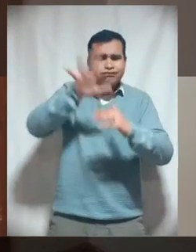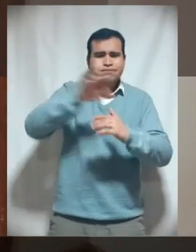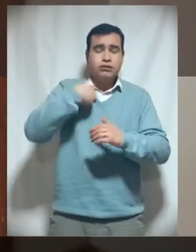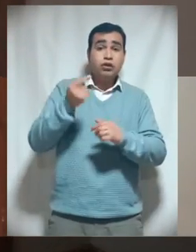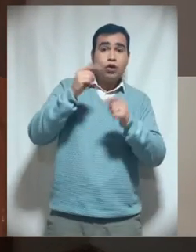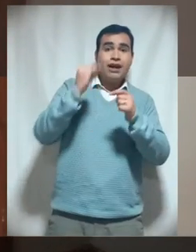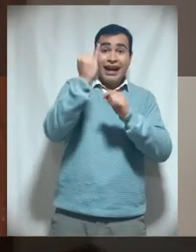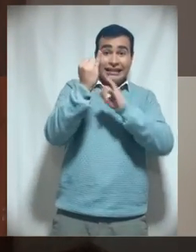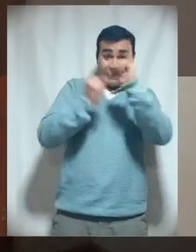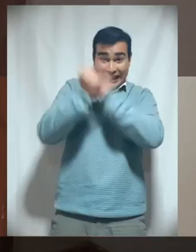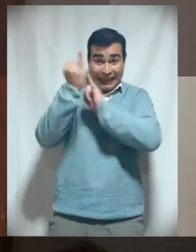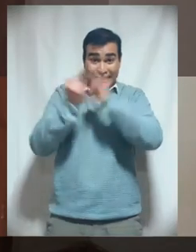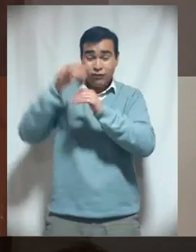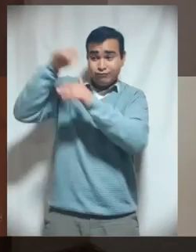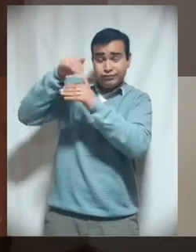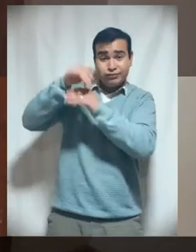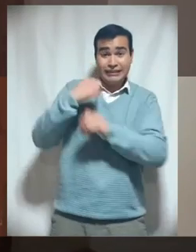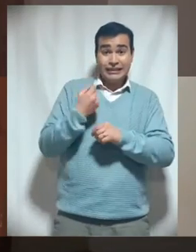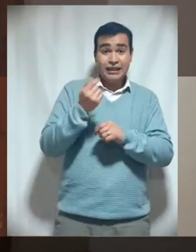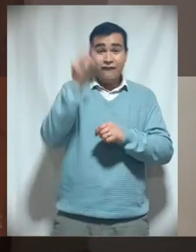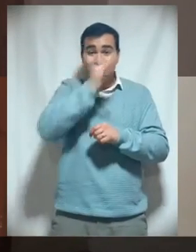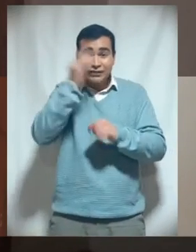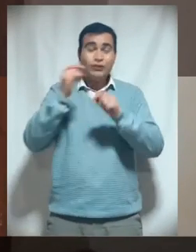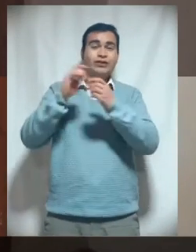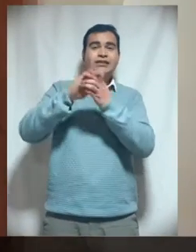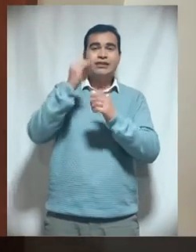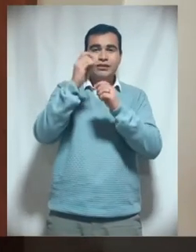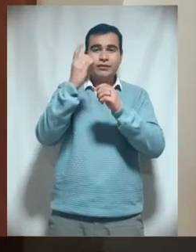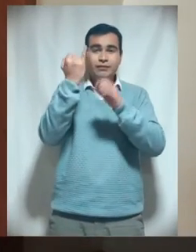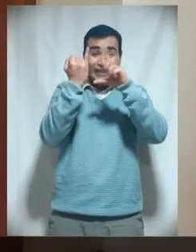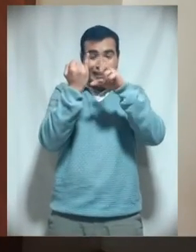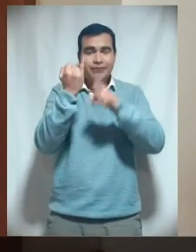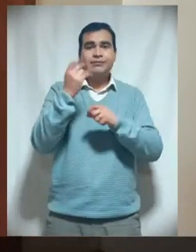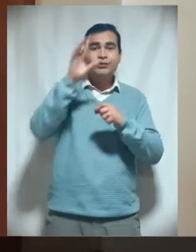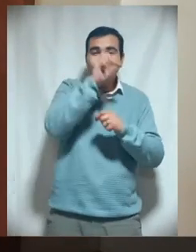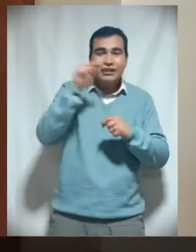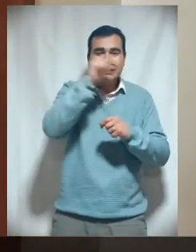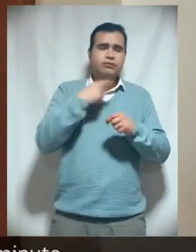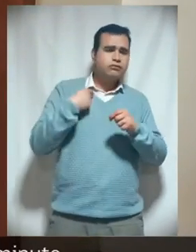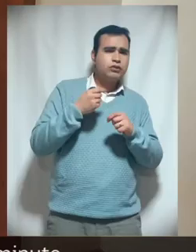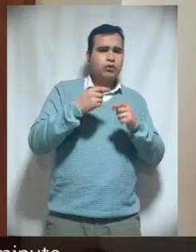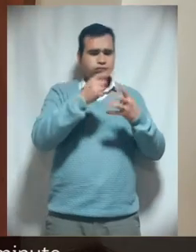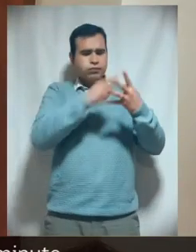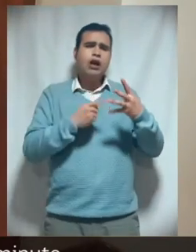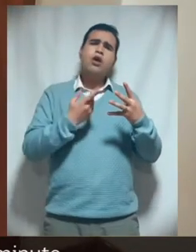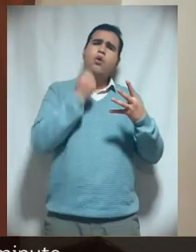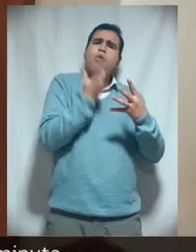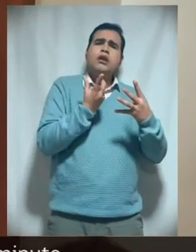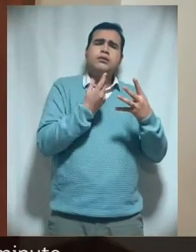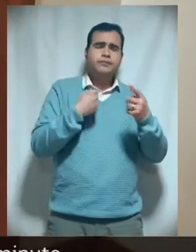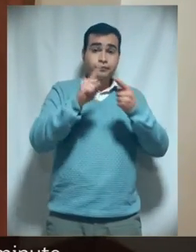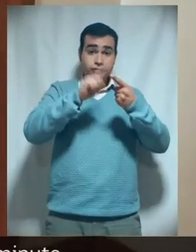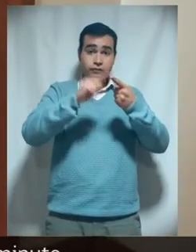las puedes descargar en nuestra página web y en nuestras redes sociales. Sigue los siguientes requisitos. El video lo tienes que